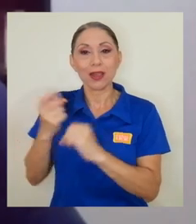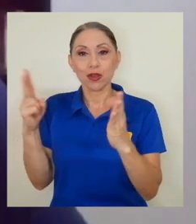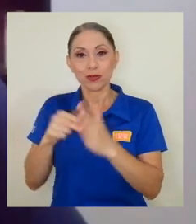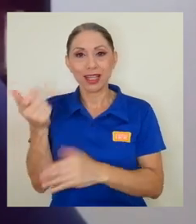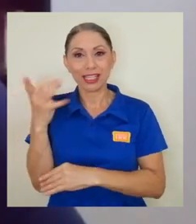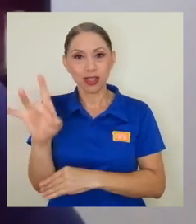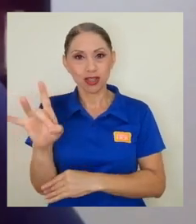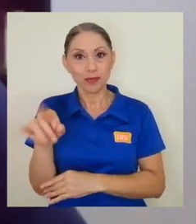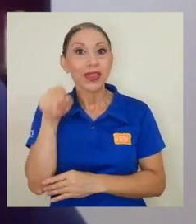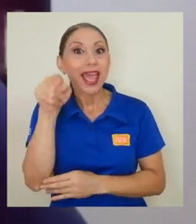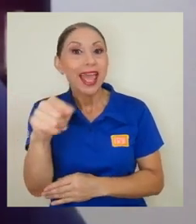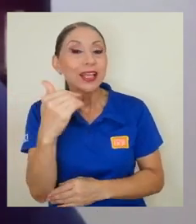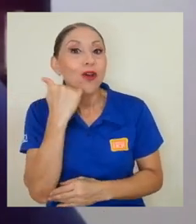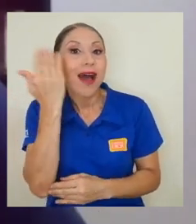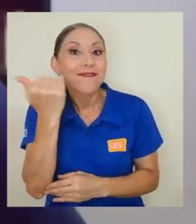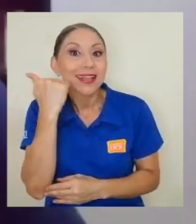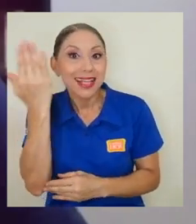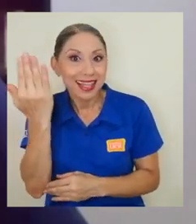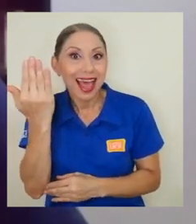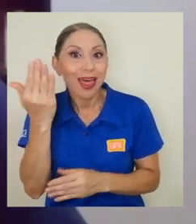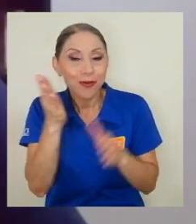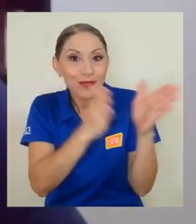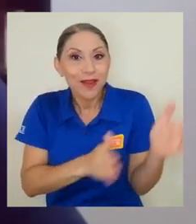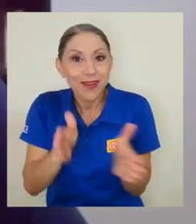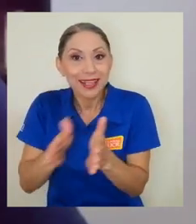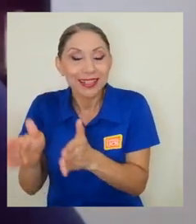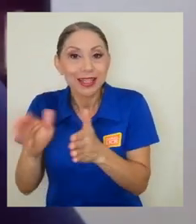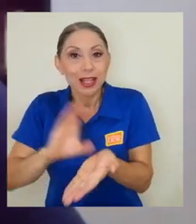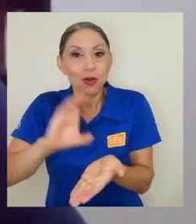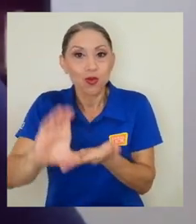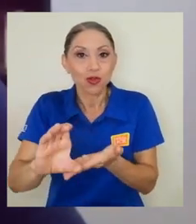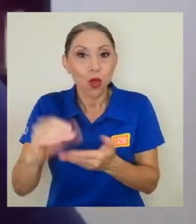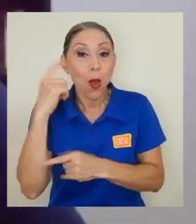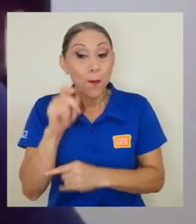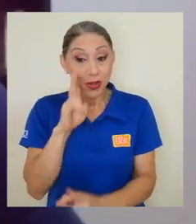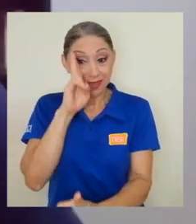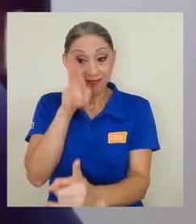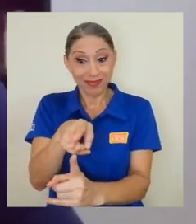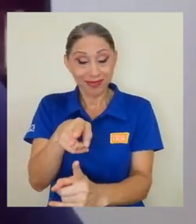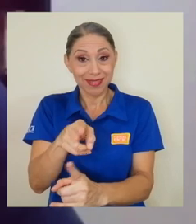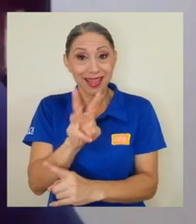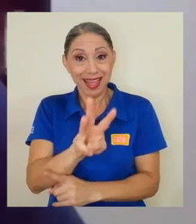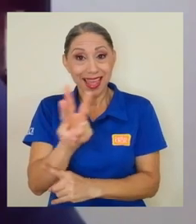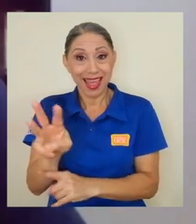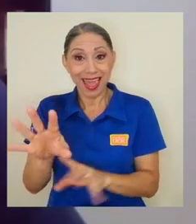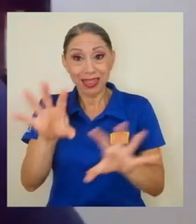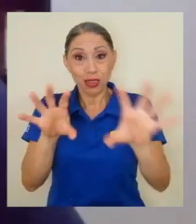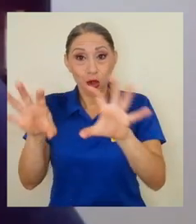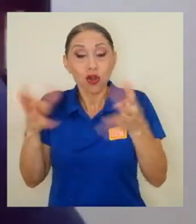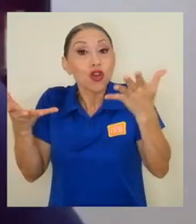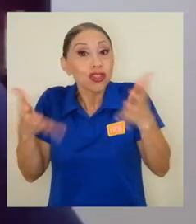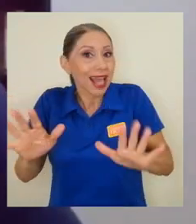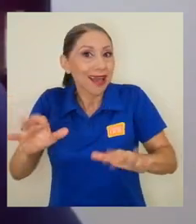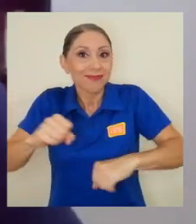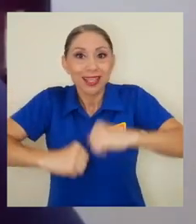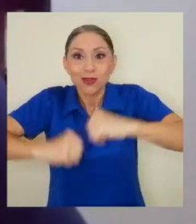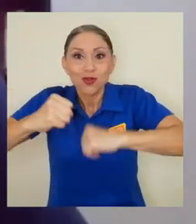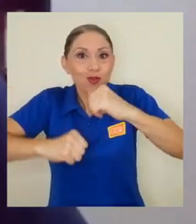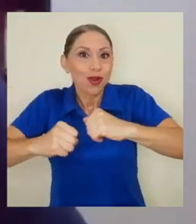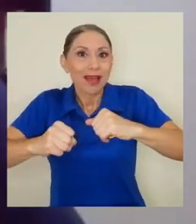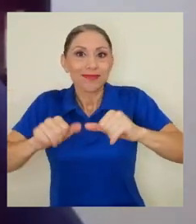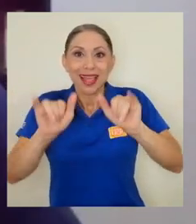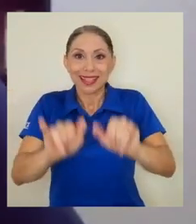facilitado mucho la planificación del curso, porque al tener un solo entorno tenemos la estructura ya montada y solo tenemos que